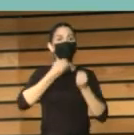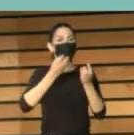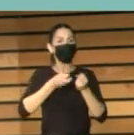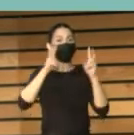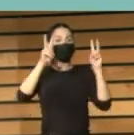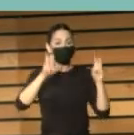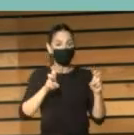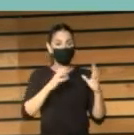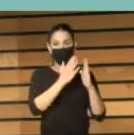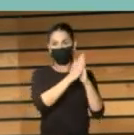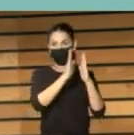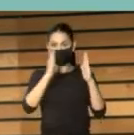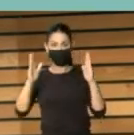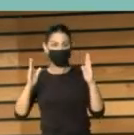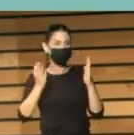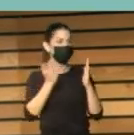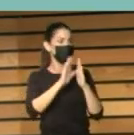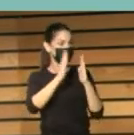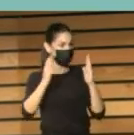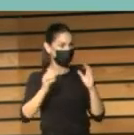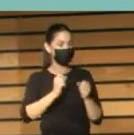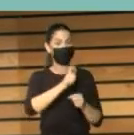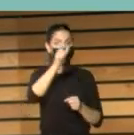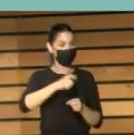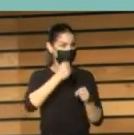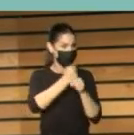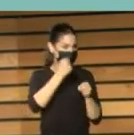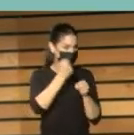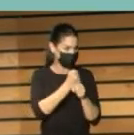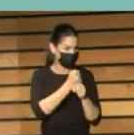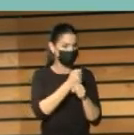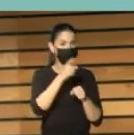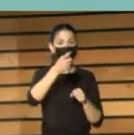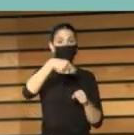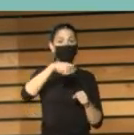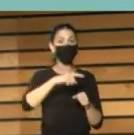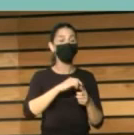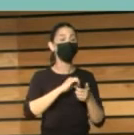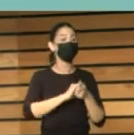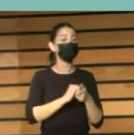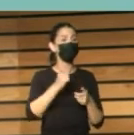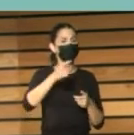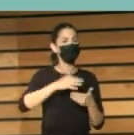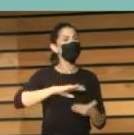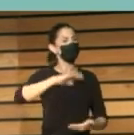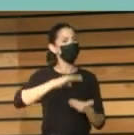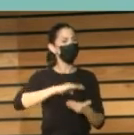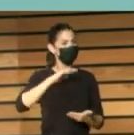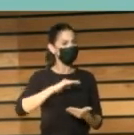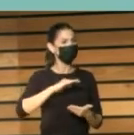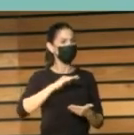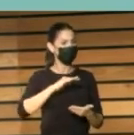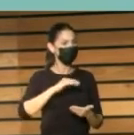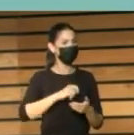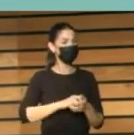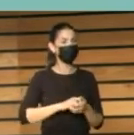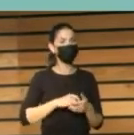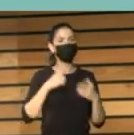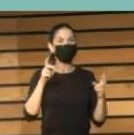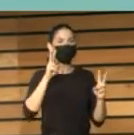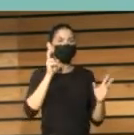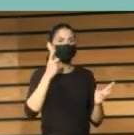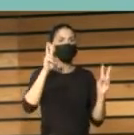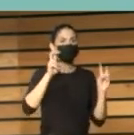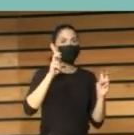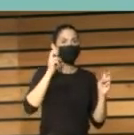bibliotecarios, bibliotecarios, el personal adscrito a las bibliotecas de manera ordinaria, sean capaces de tener en cuenta, bueno, una visión, una